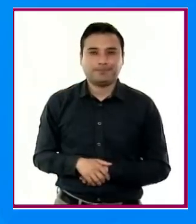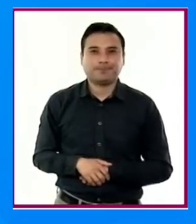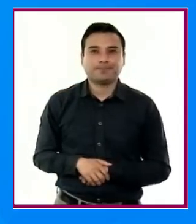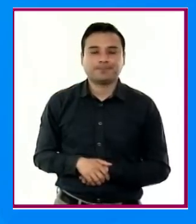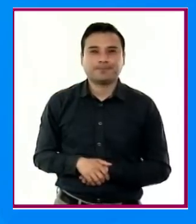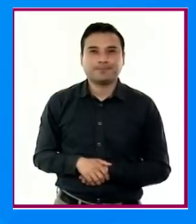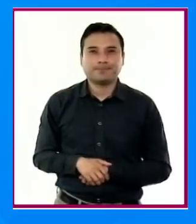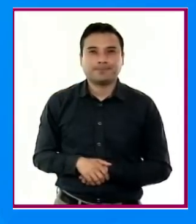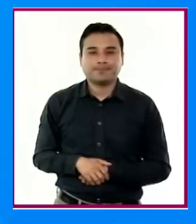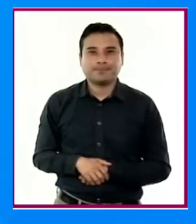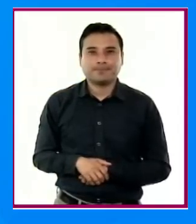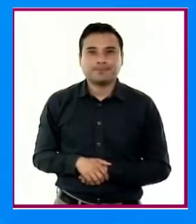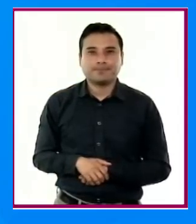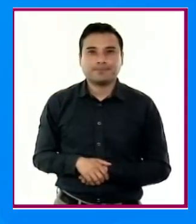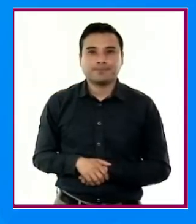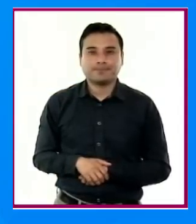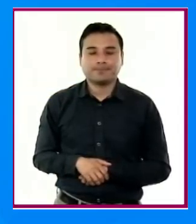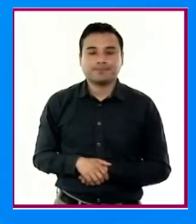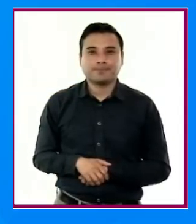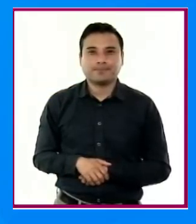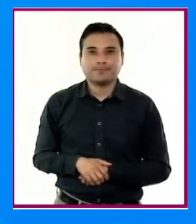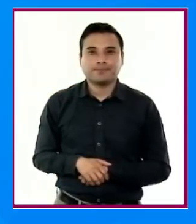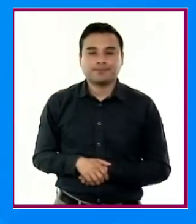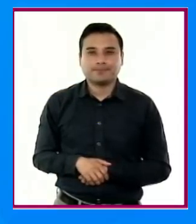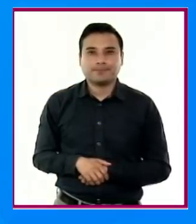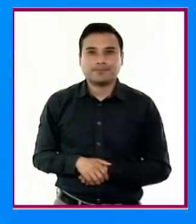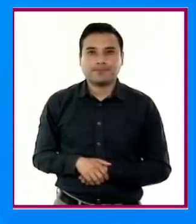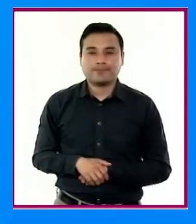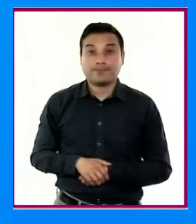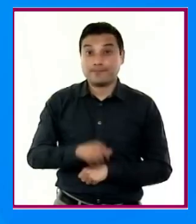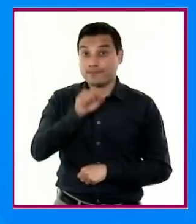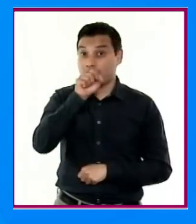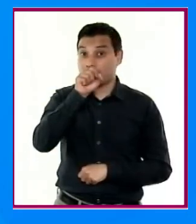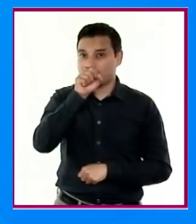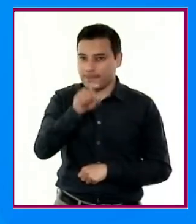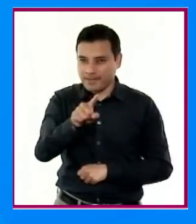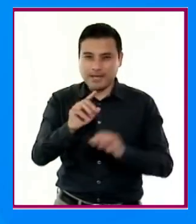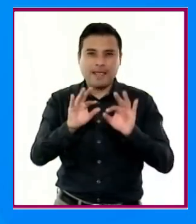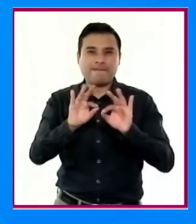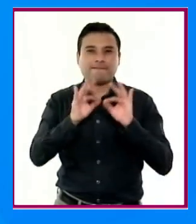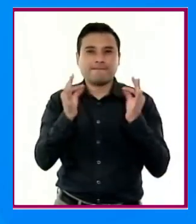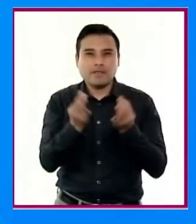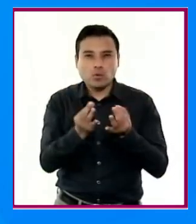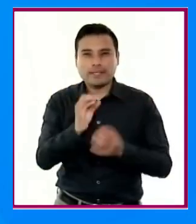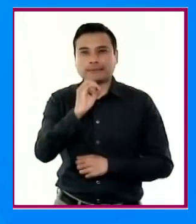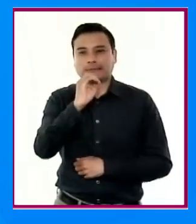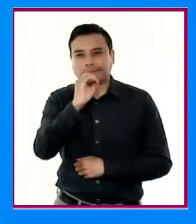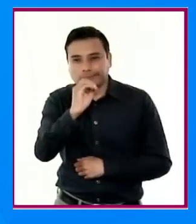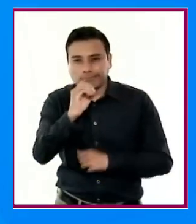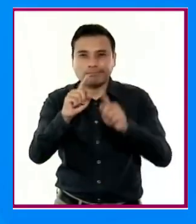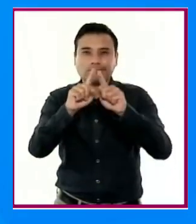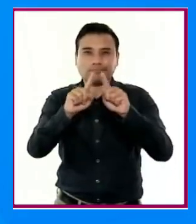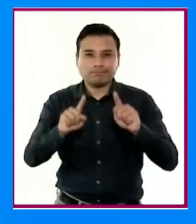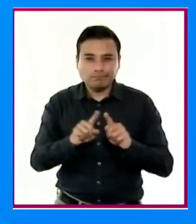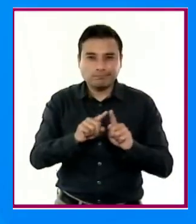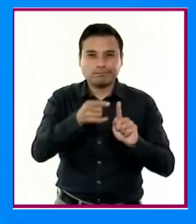operaciones inversas, las características de cuerpos y figuras geométricas,